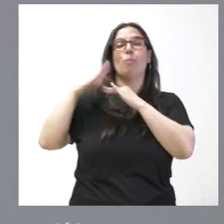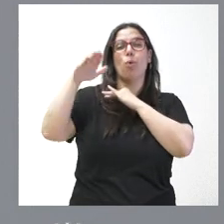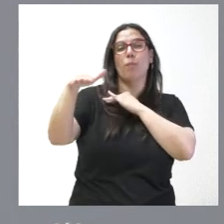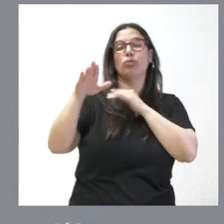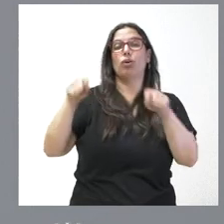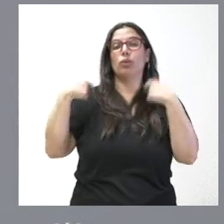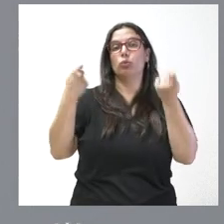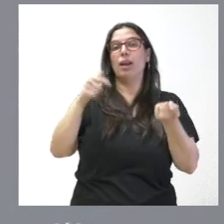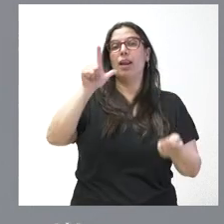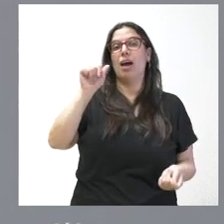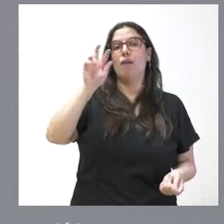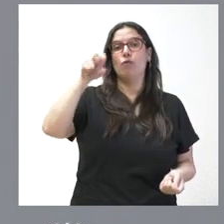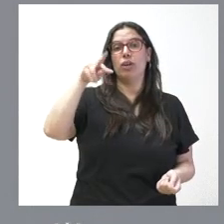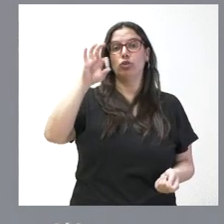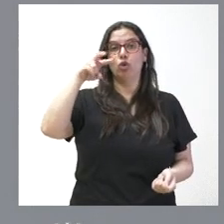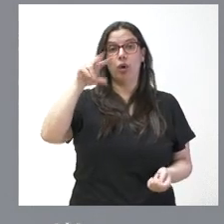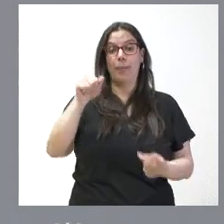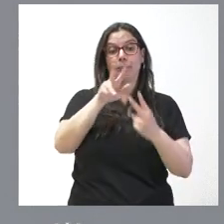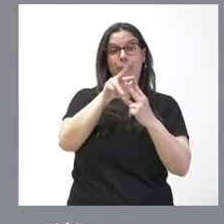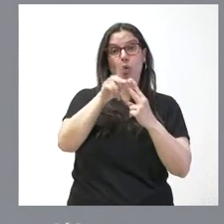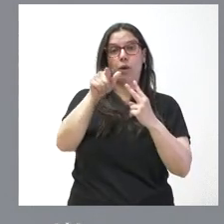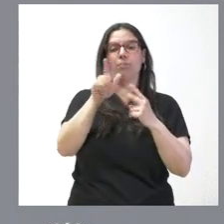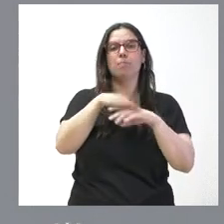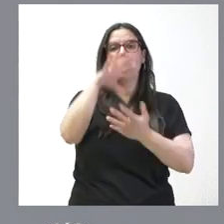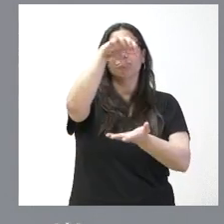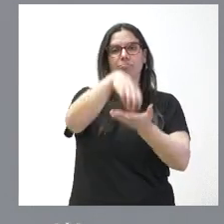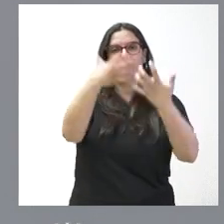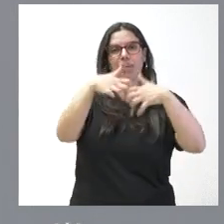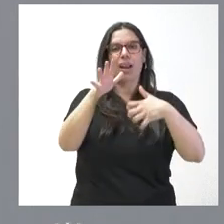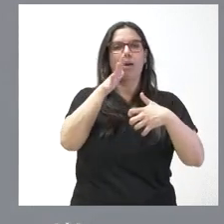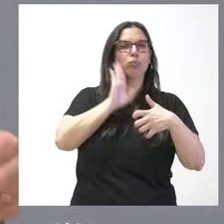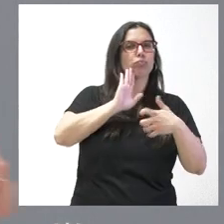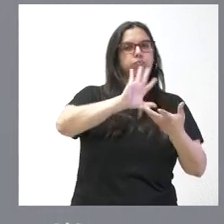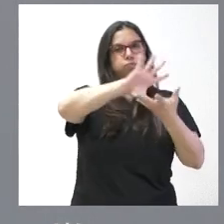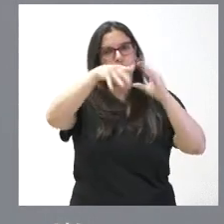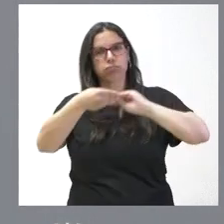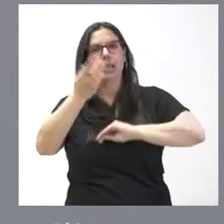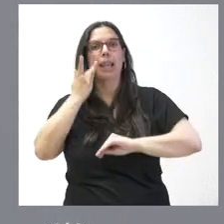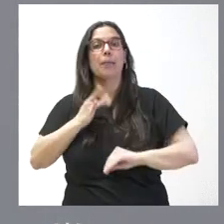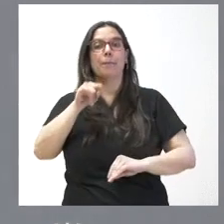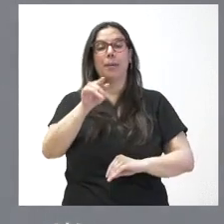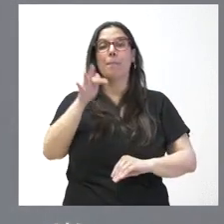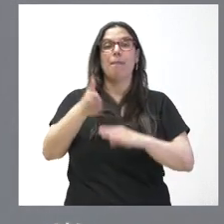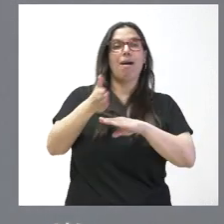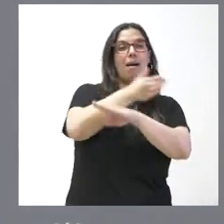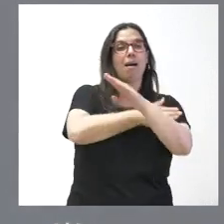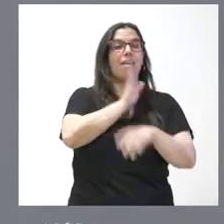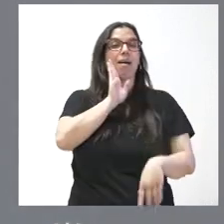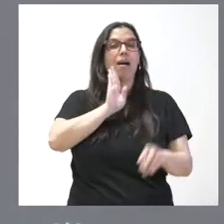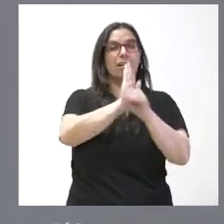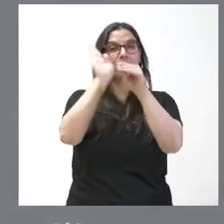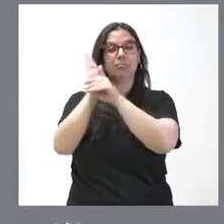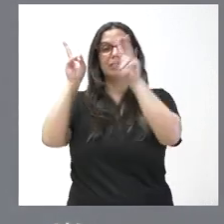estas actuaciones de depuración de aguas en los espacios naturales de Castilla y León a las inversiones citadas en materia